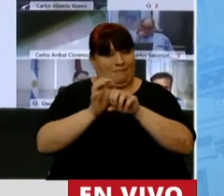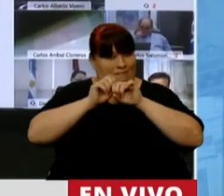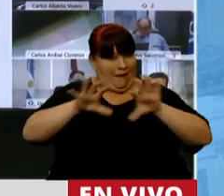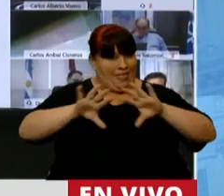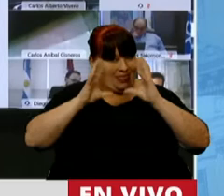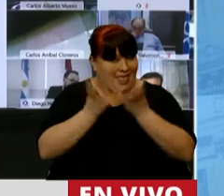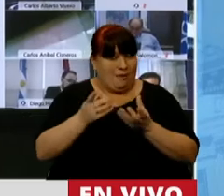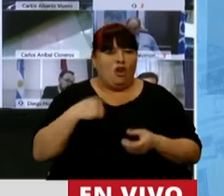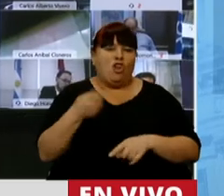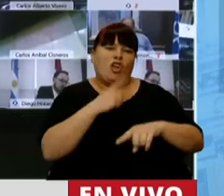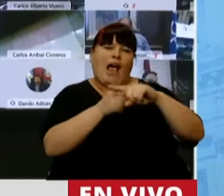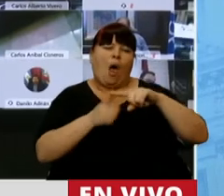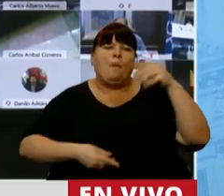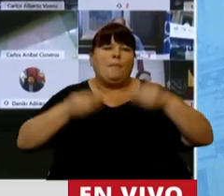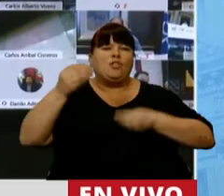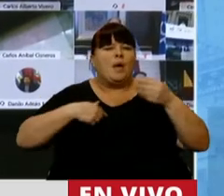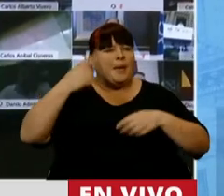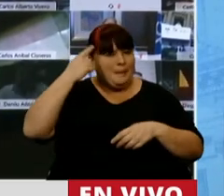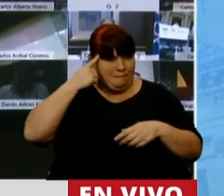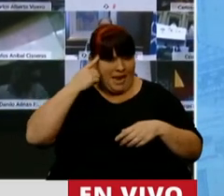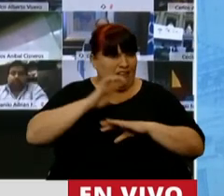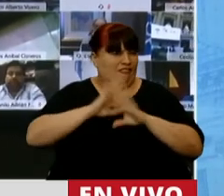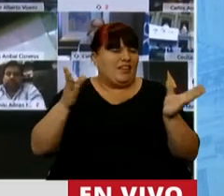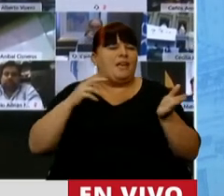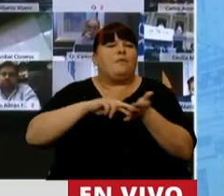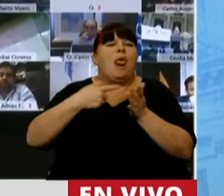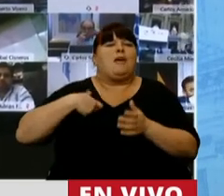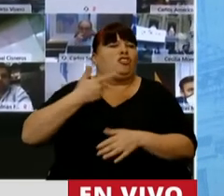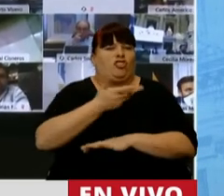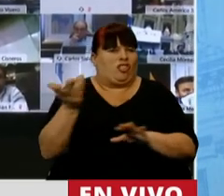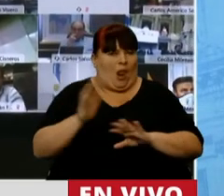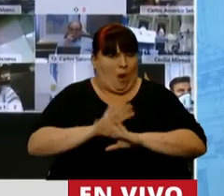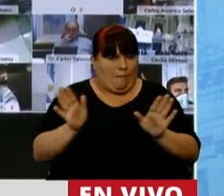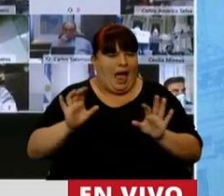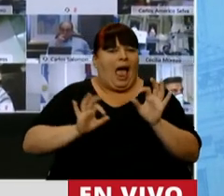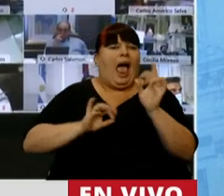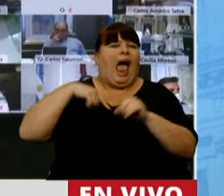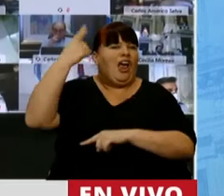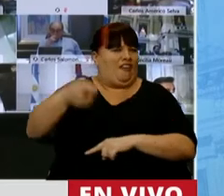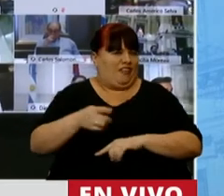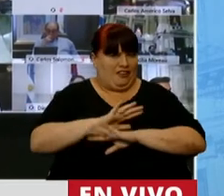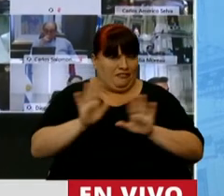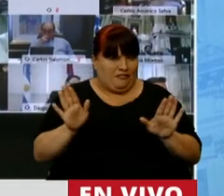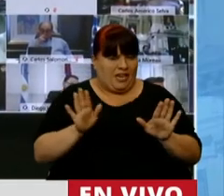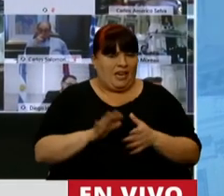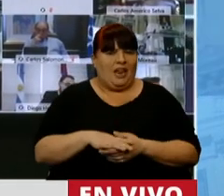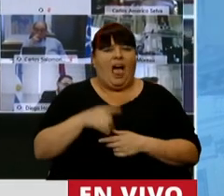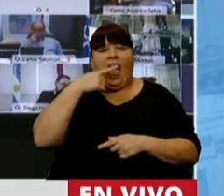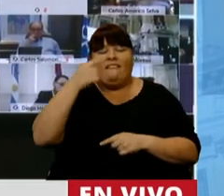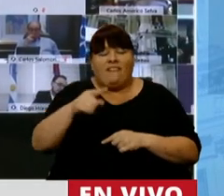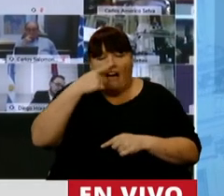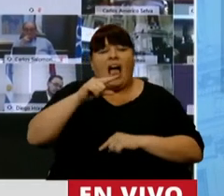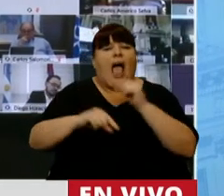que nosotros en este cálculo del presupuesto creemos que ya no va a tener problemas sociales para el año que viene, se ha ido